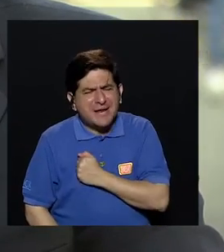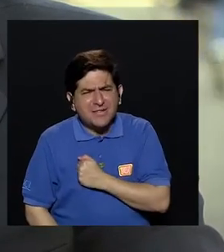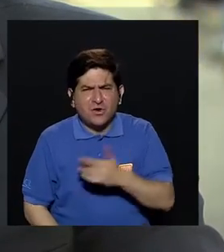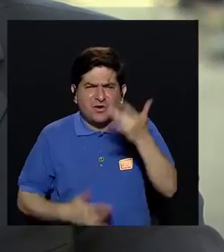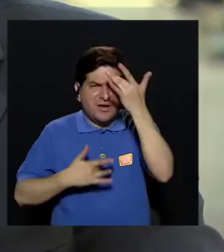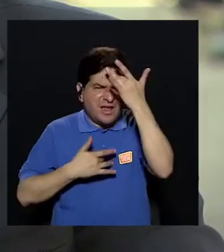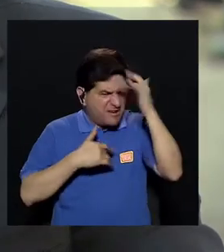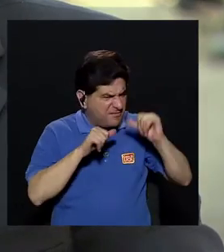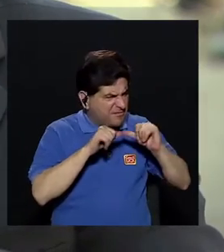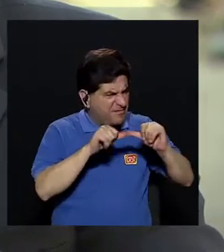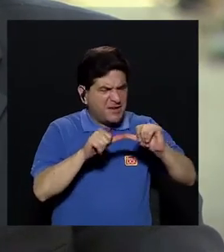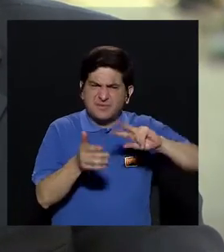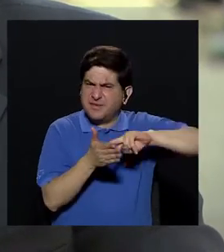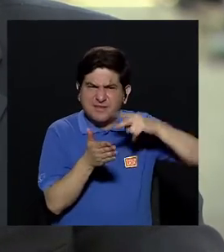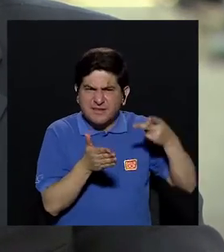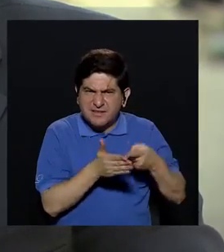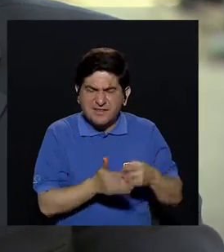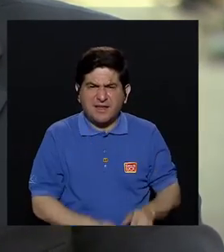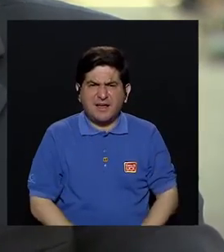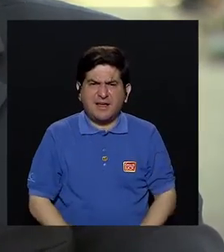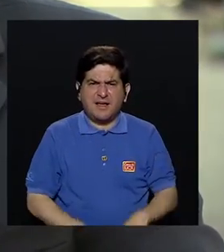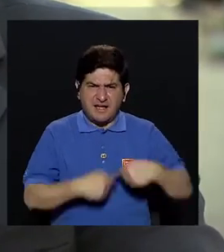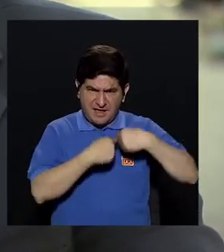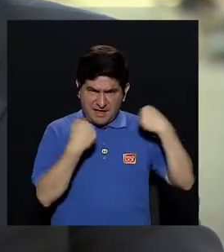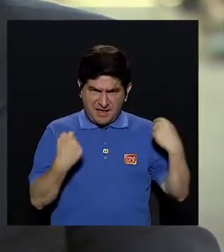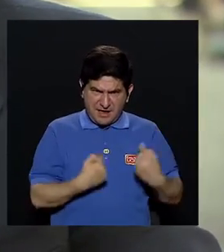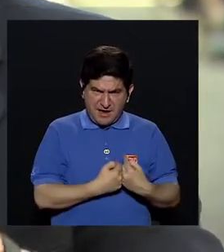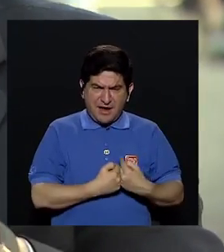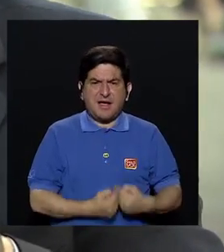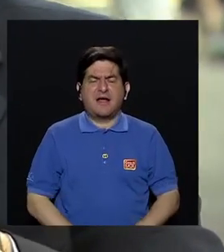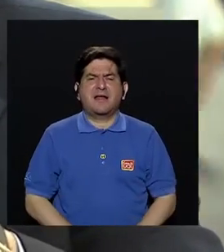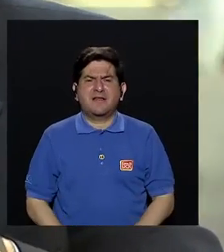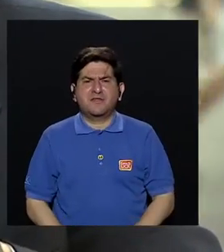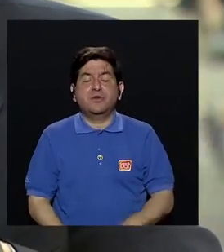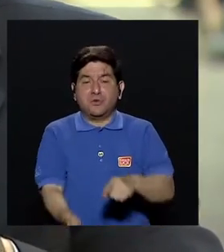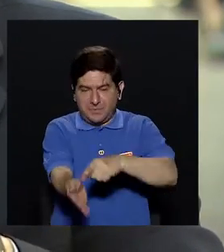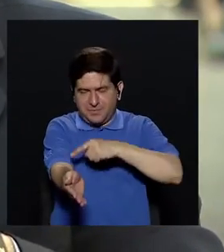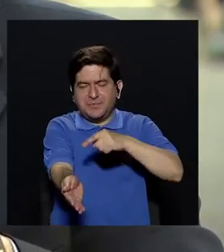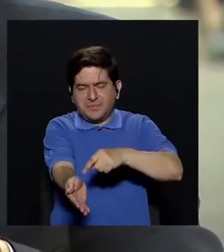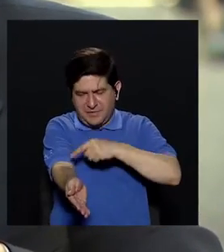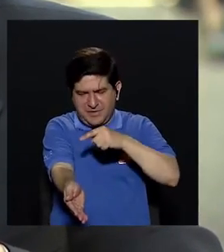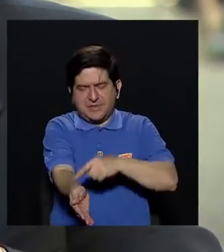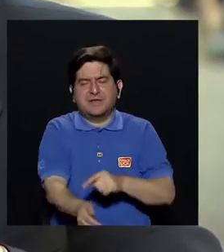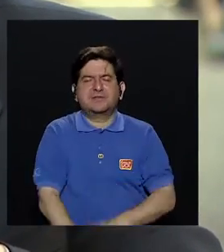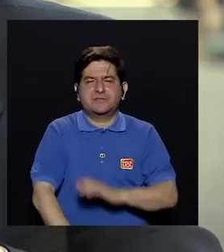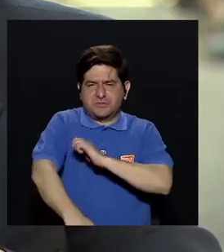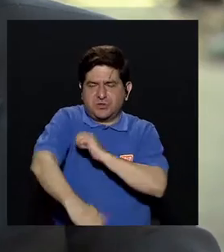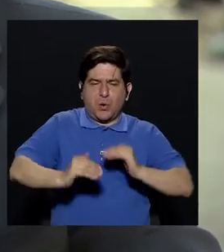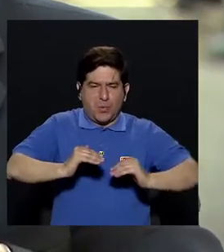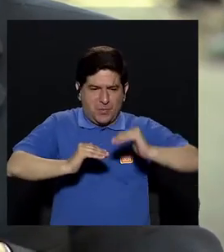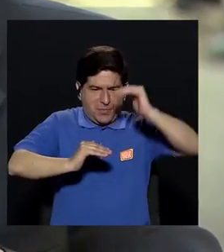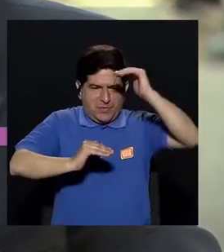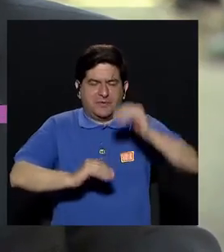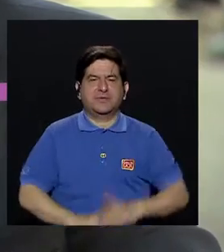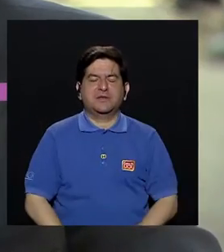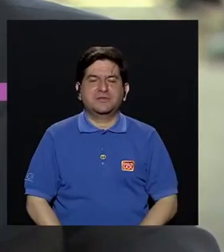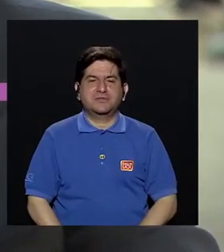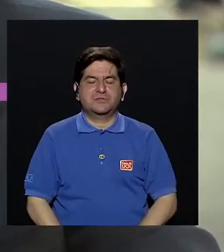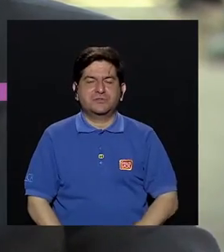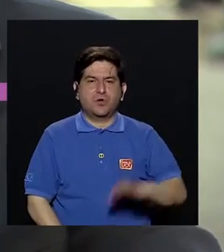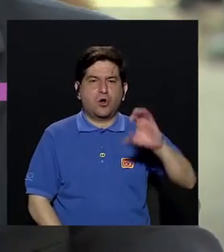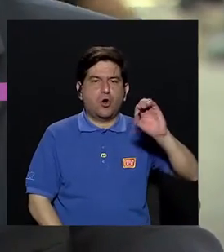cuando hablamos de enfermedades crónicas me imagino que son las cardiometabólicas. Correcto. Diabetes, melitus, hipertensión arterial,